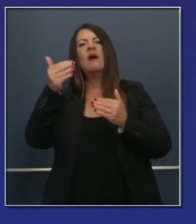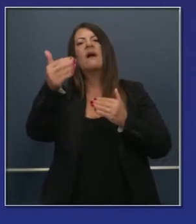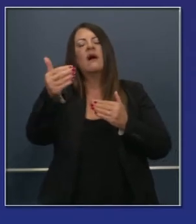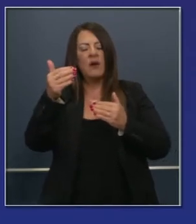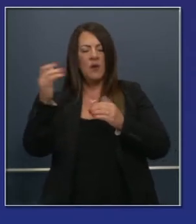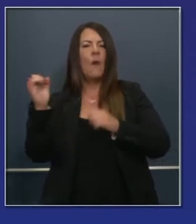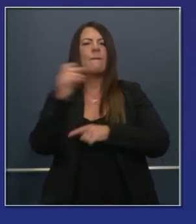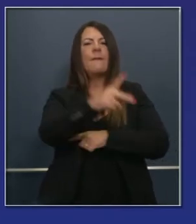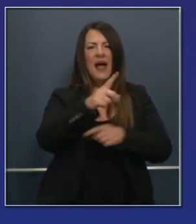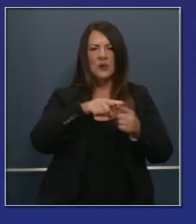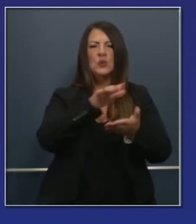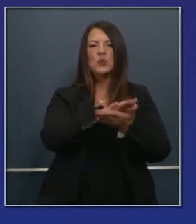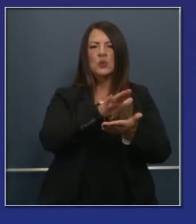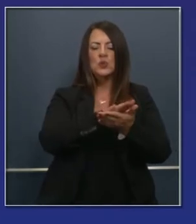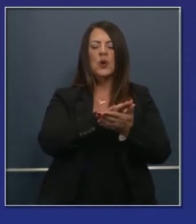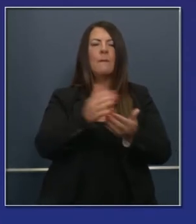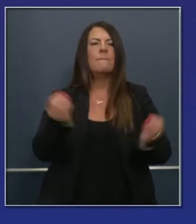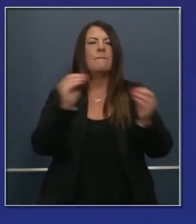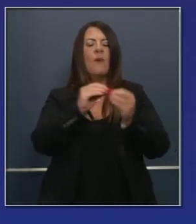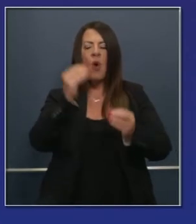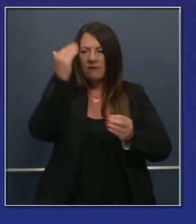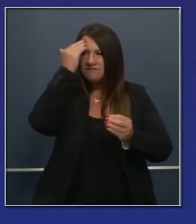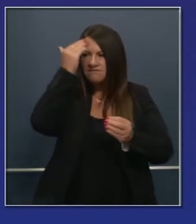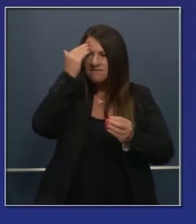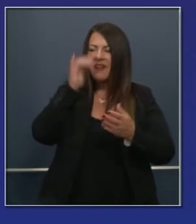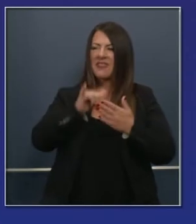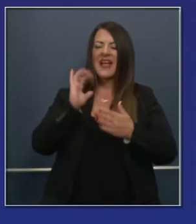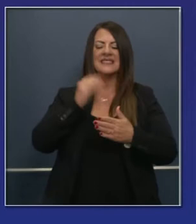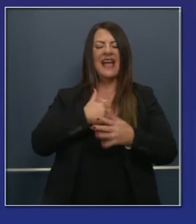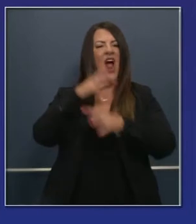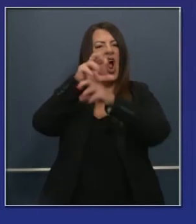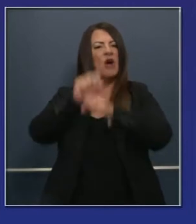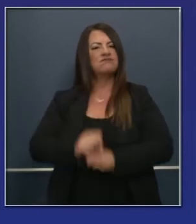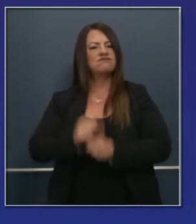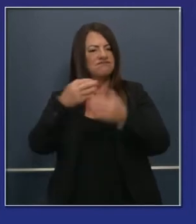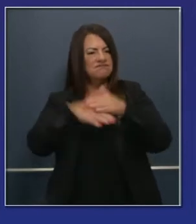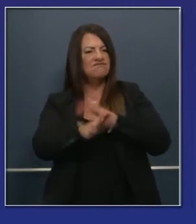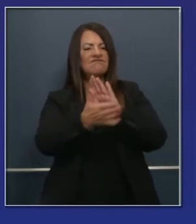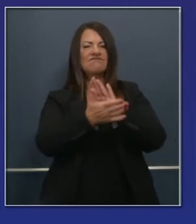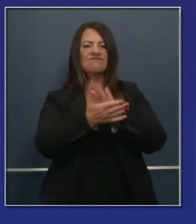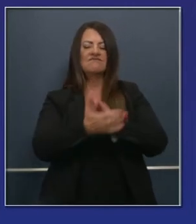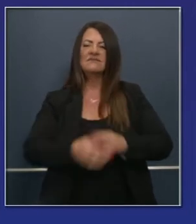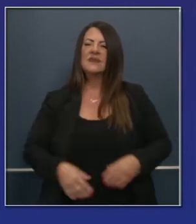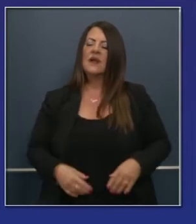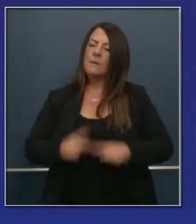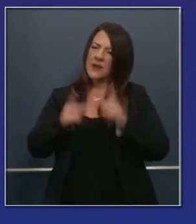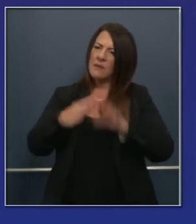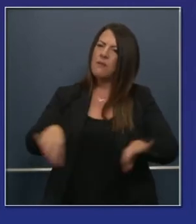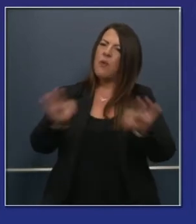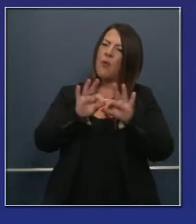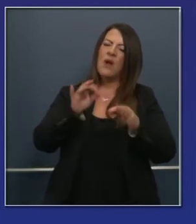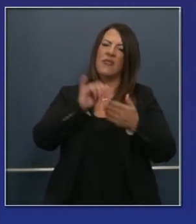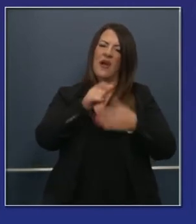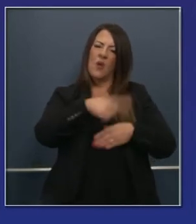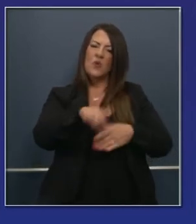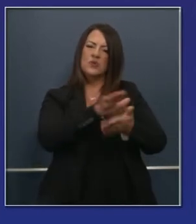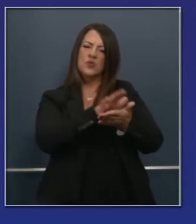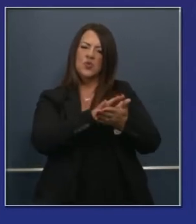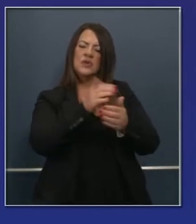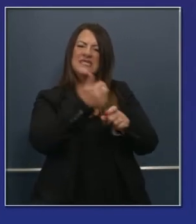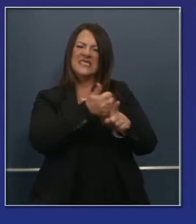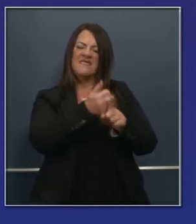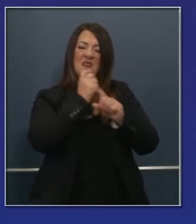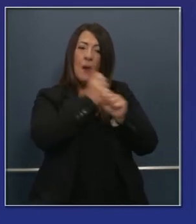ambiente en el cual estamos más familiares y queremos asegurarnos de que nuestras escuelas tengan la oportunidad de estar